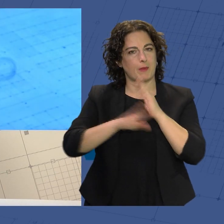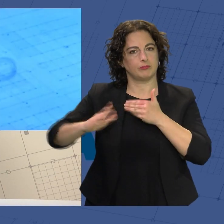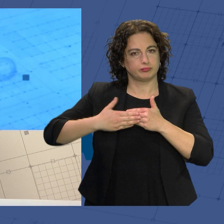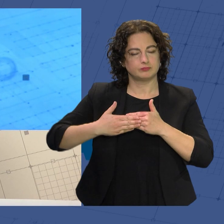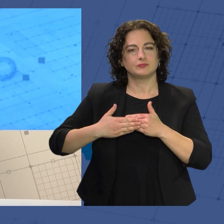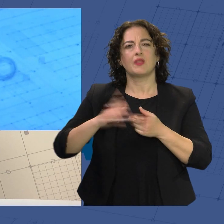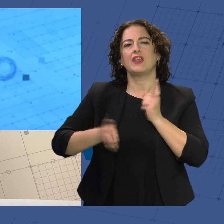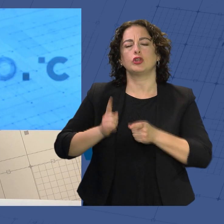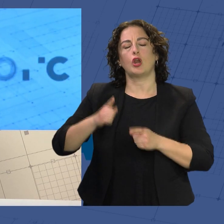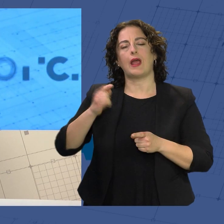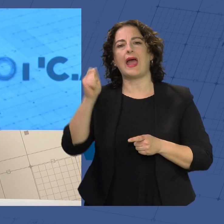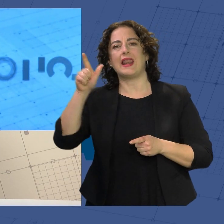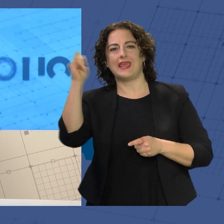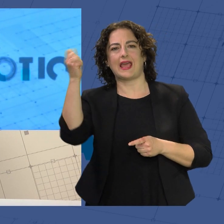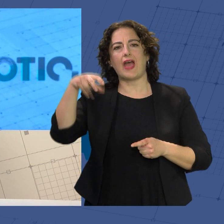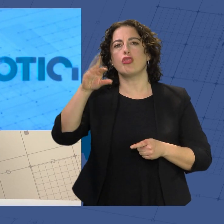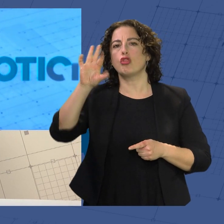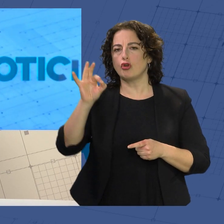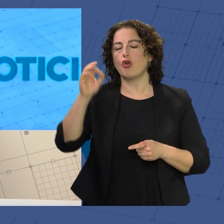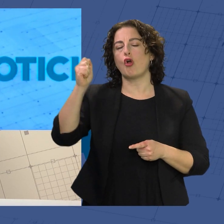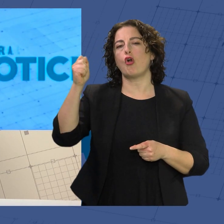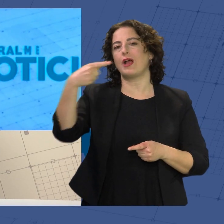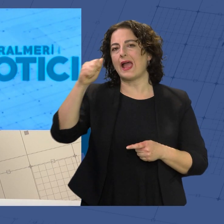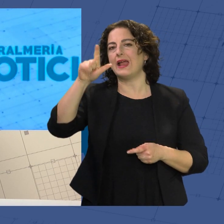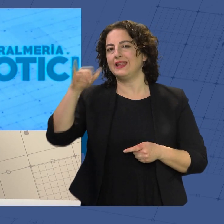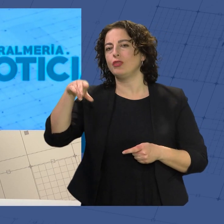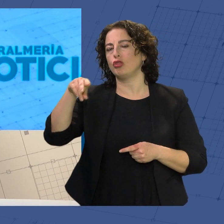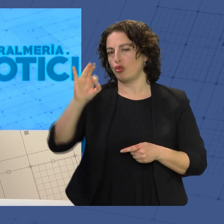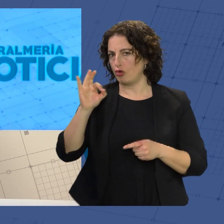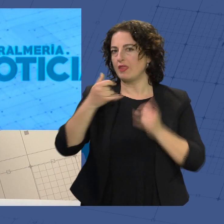Alejandro Galindo y que se ha celebrado en el colegio Las Hallechocillas.